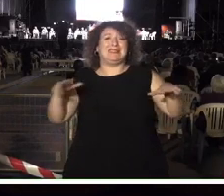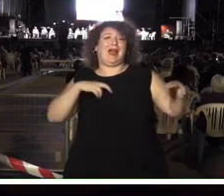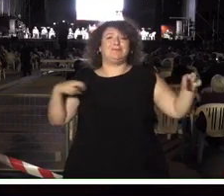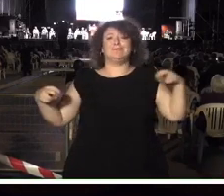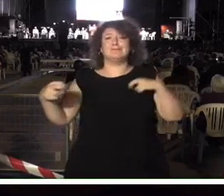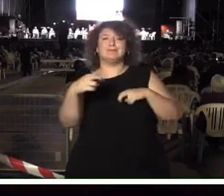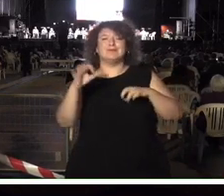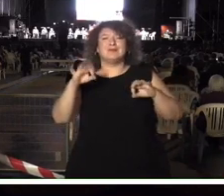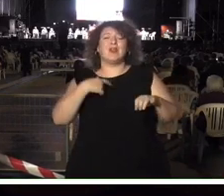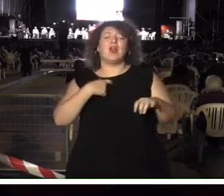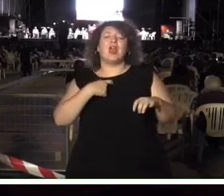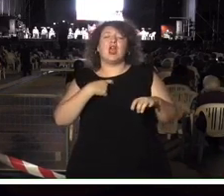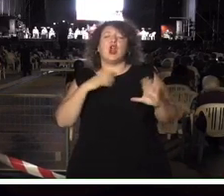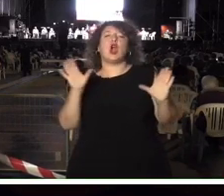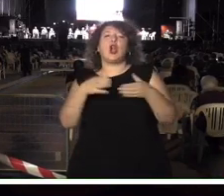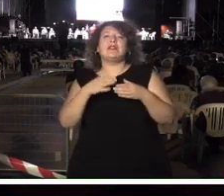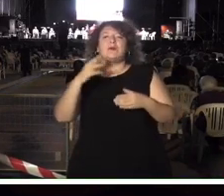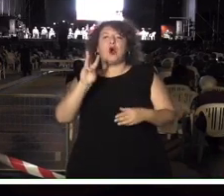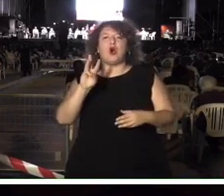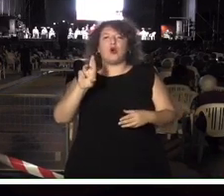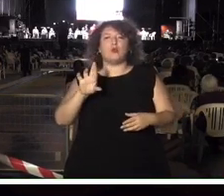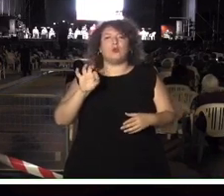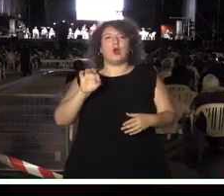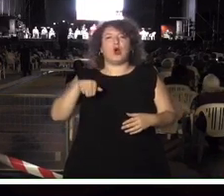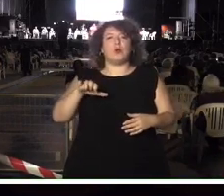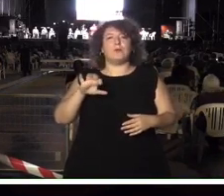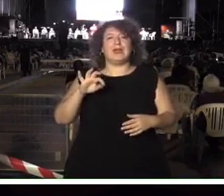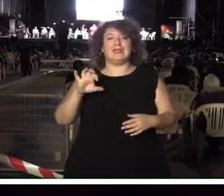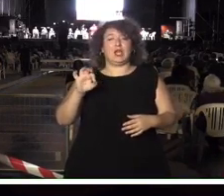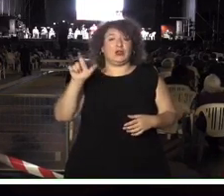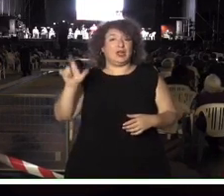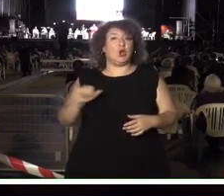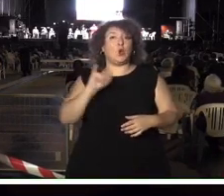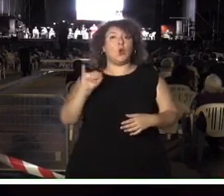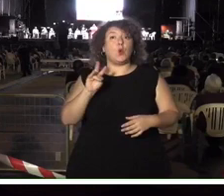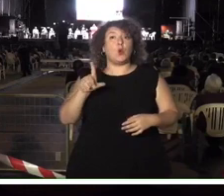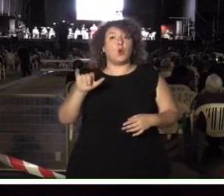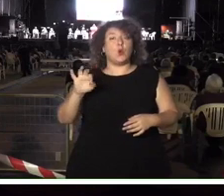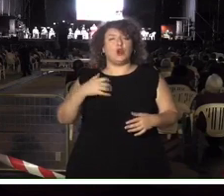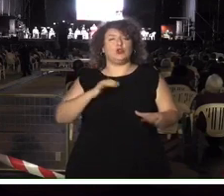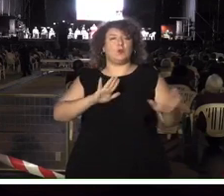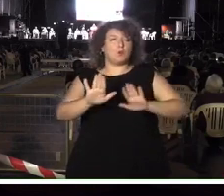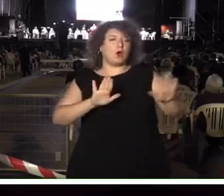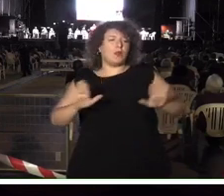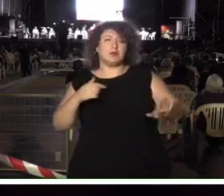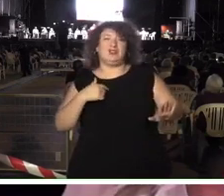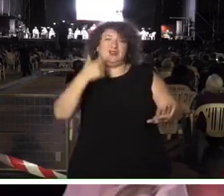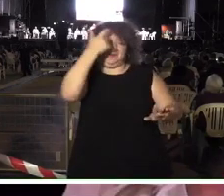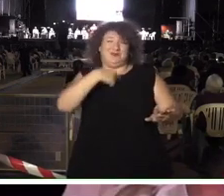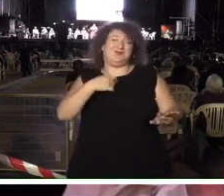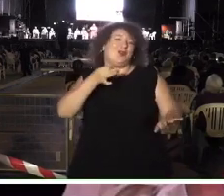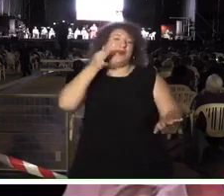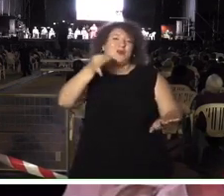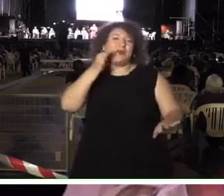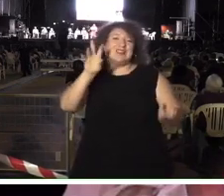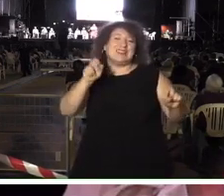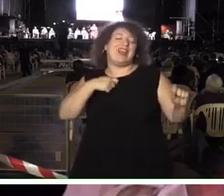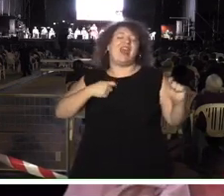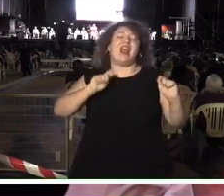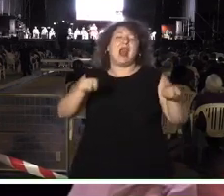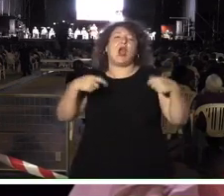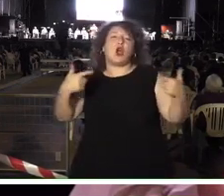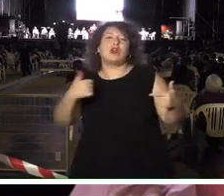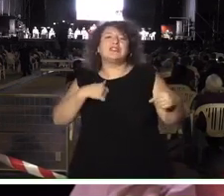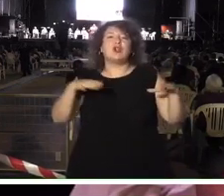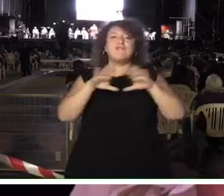organizado el colectivo Prometeo y él la moderaba. Intervine, conté mis cosas que suelo contar del ecologismo y del